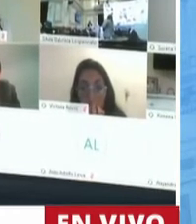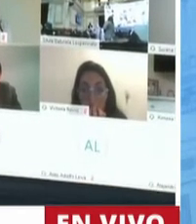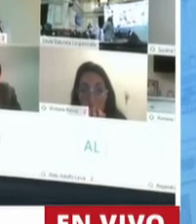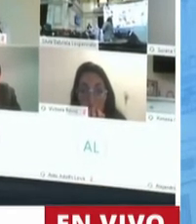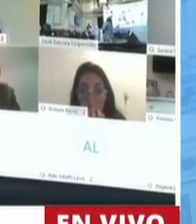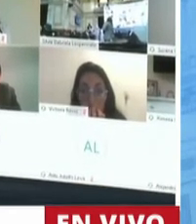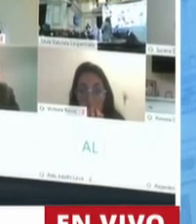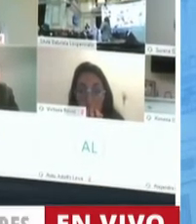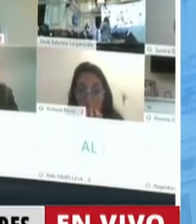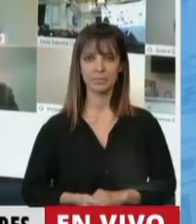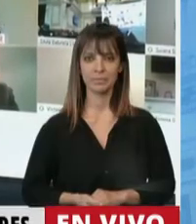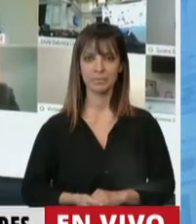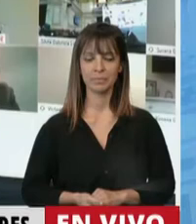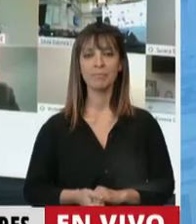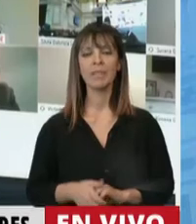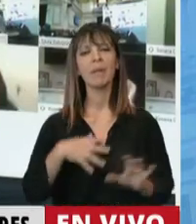claros algunos temas